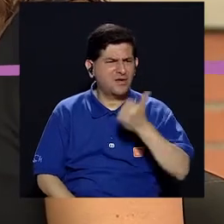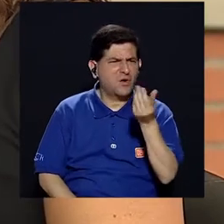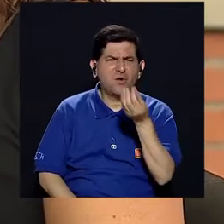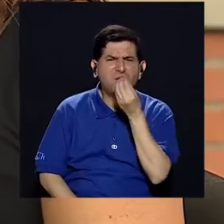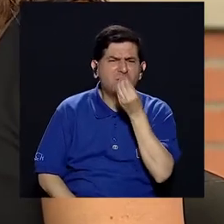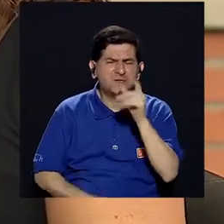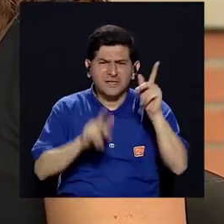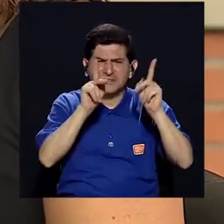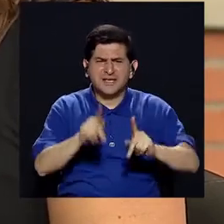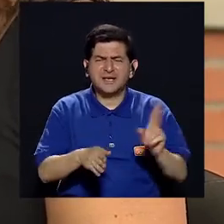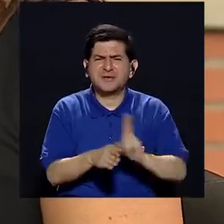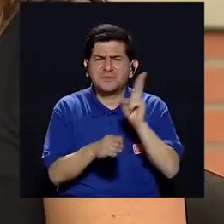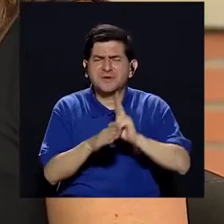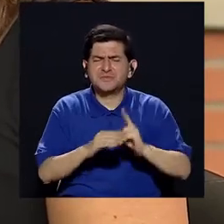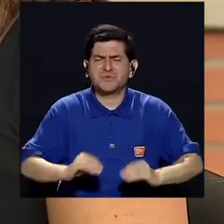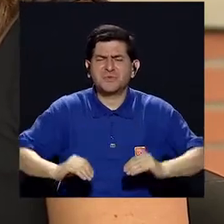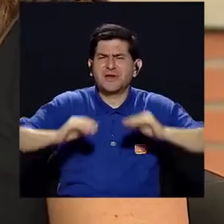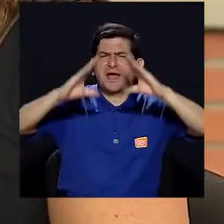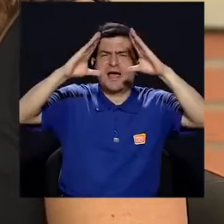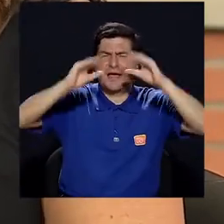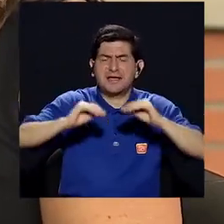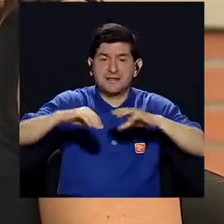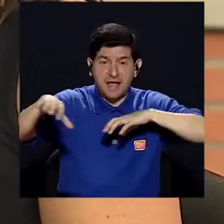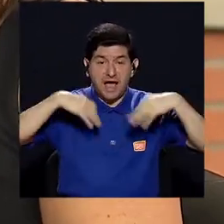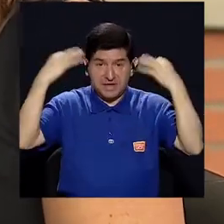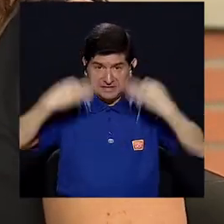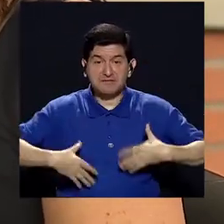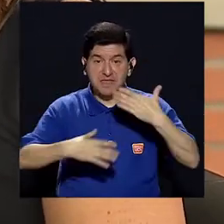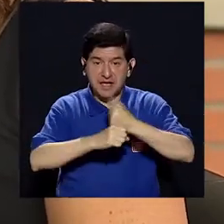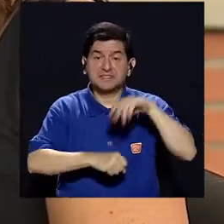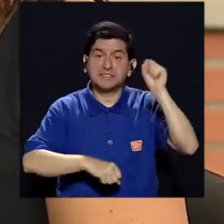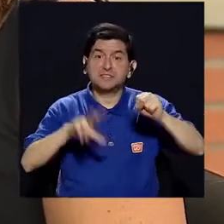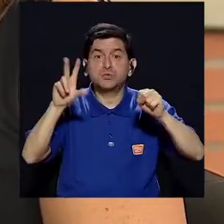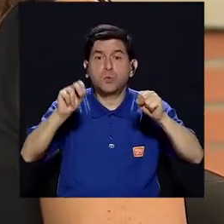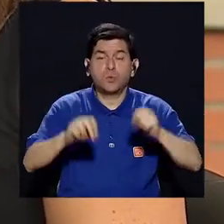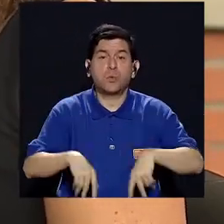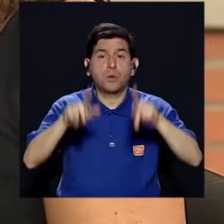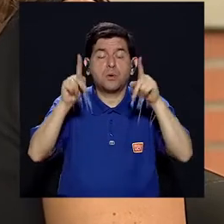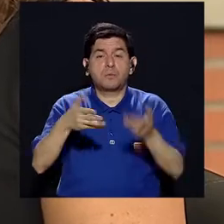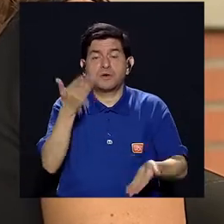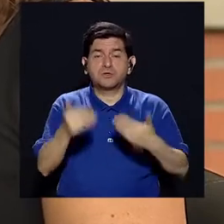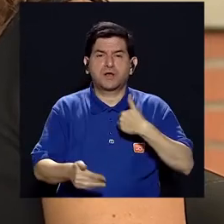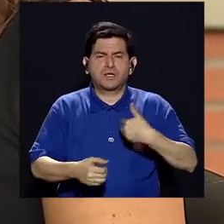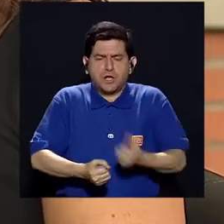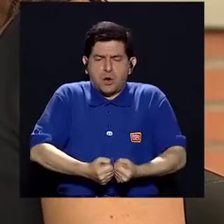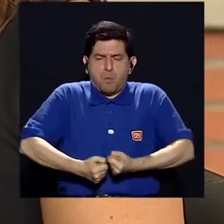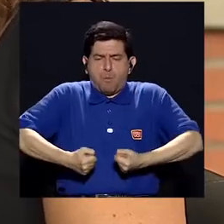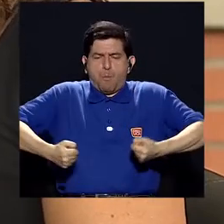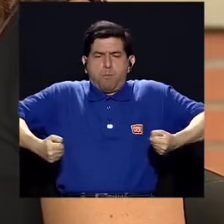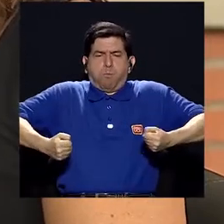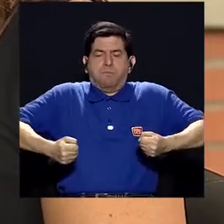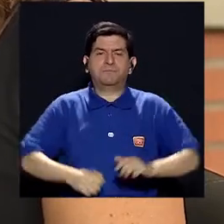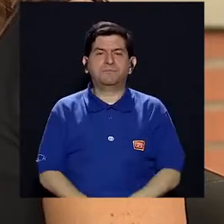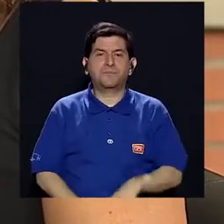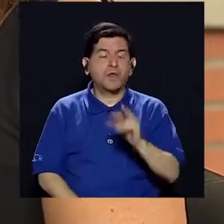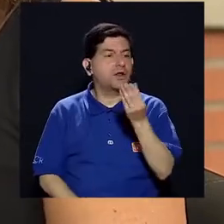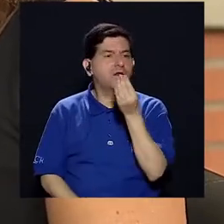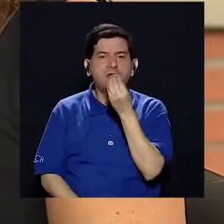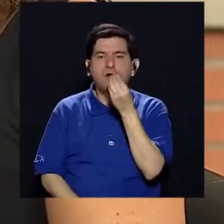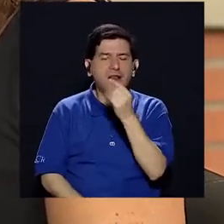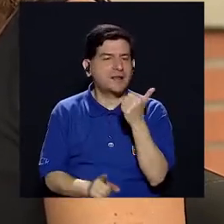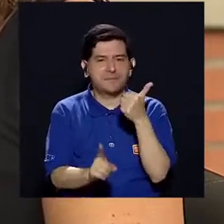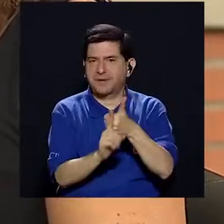qué es el resto de alimentos que esa persona está consumiendo durante el día, si es actividad física, si no, si es una persona tal vez que tiene sobrepeso, obesidad. Entonces,